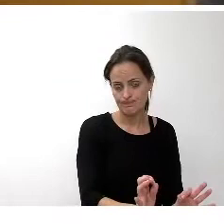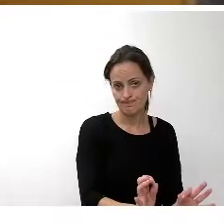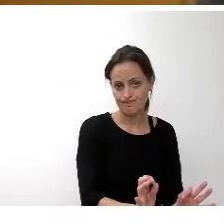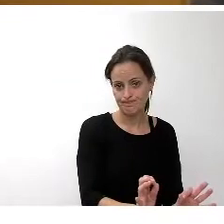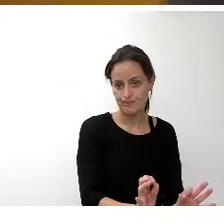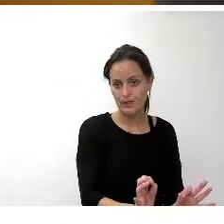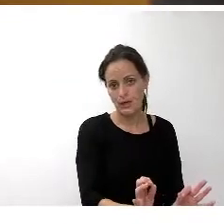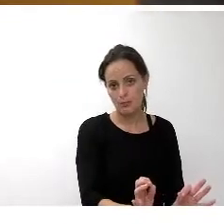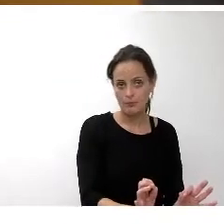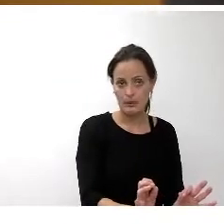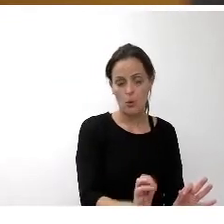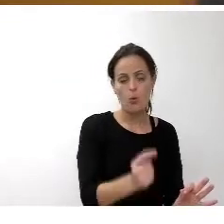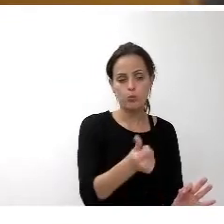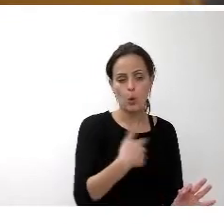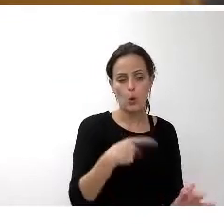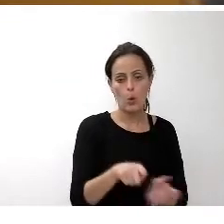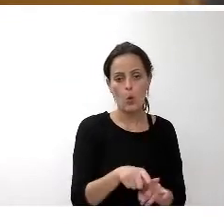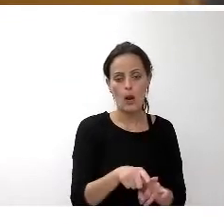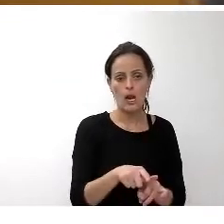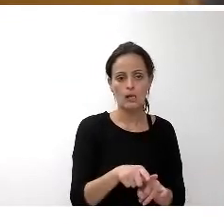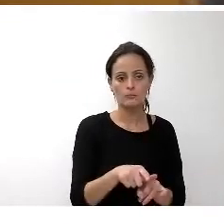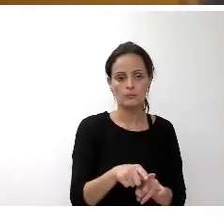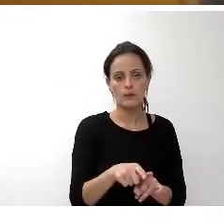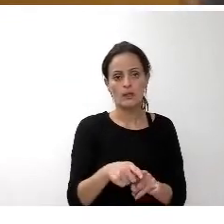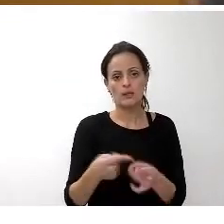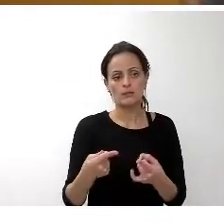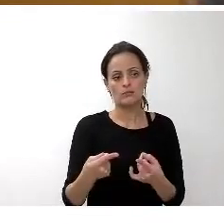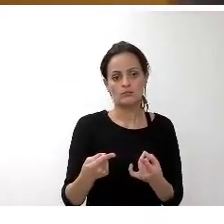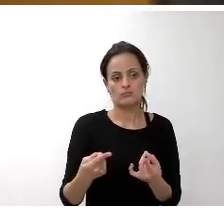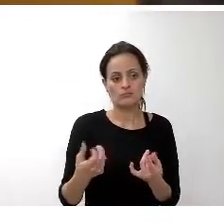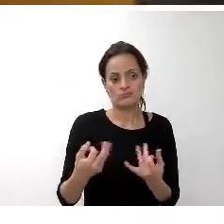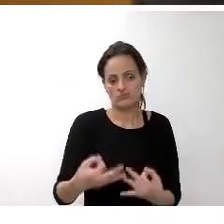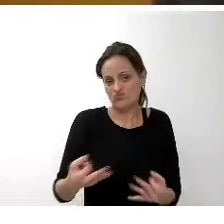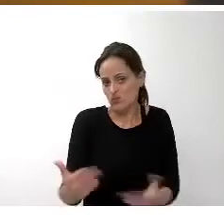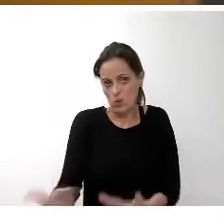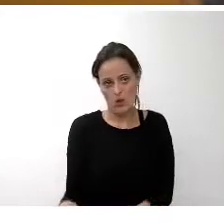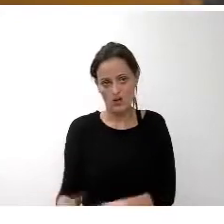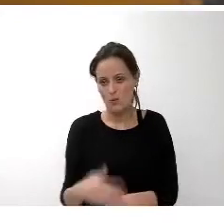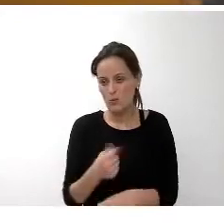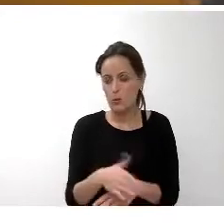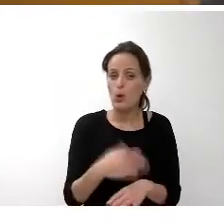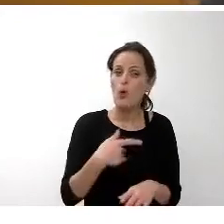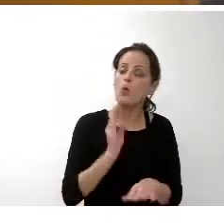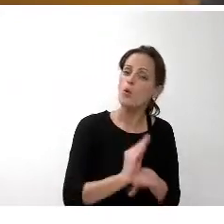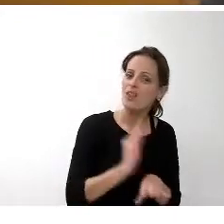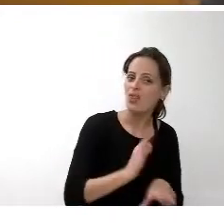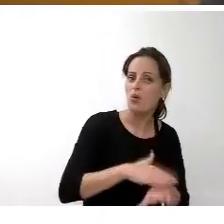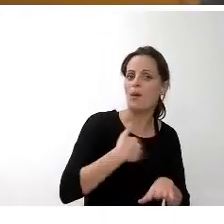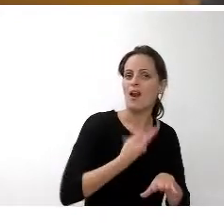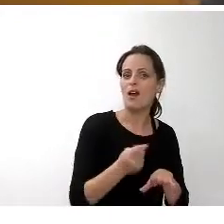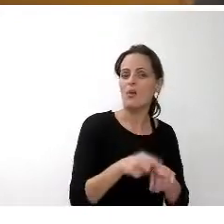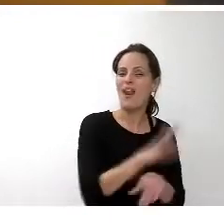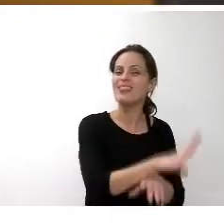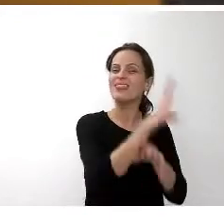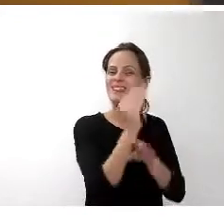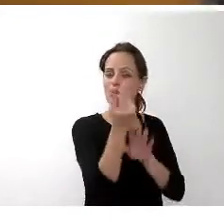moderados y cautos en la interpretación de estos indicadores que no